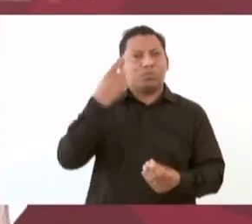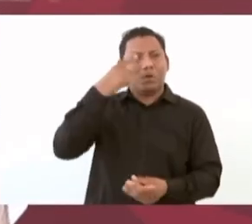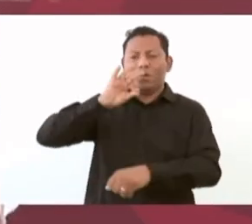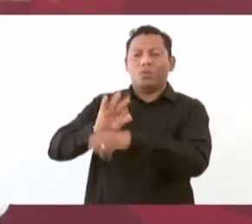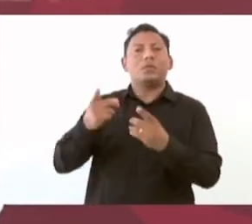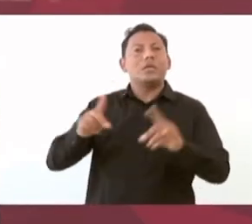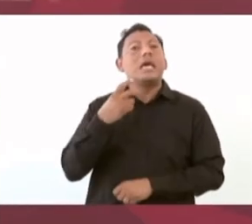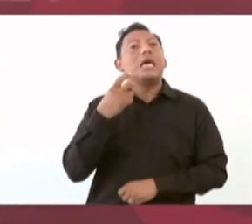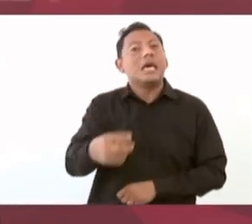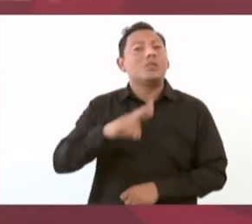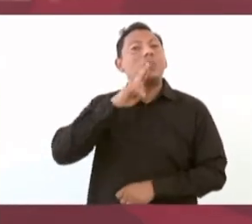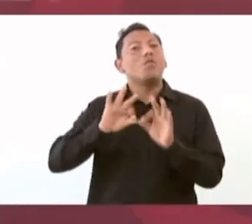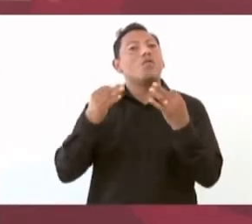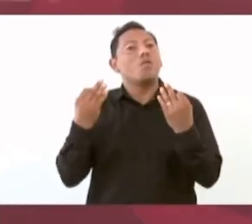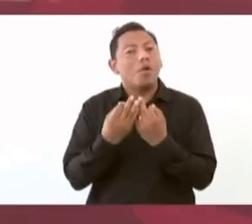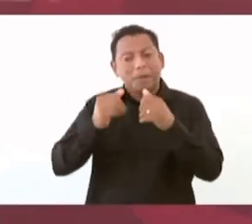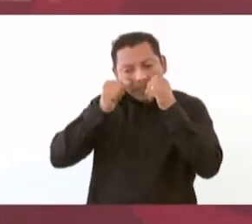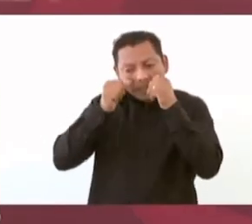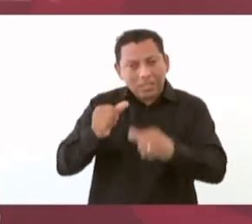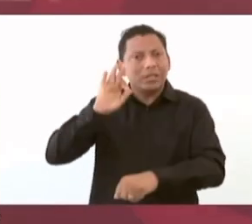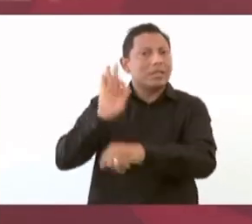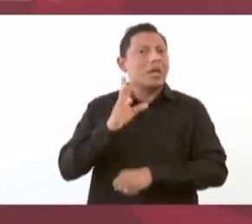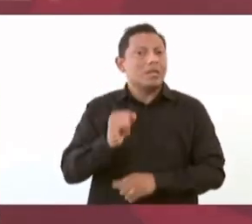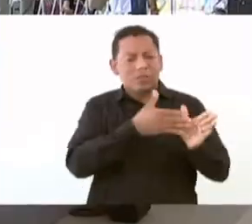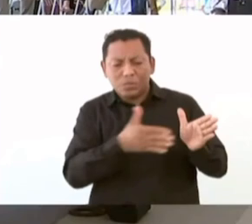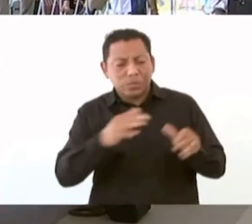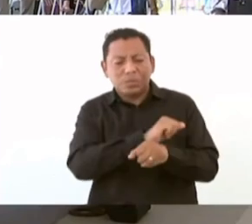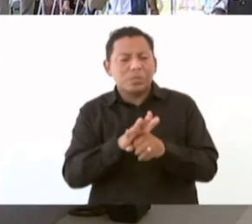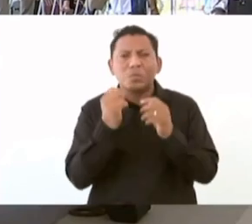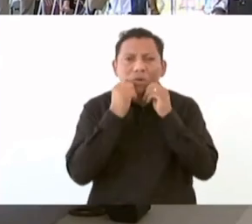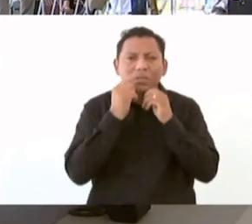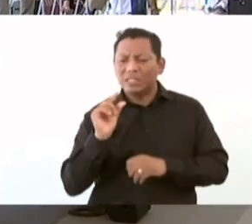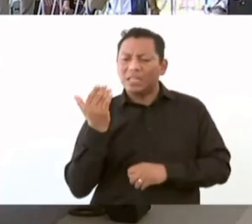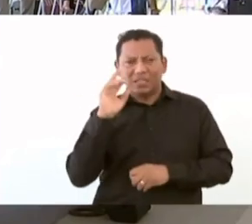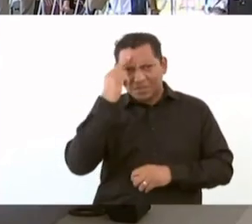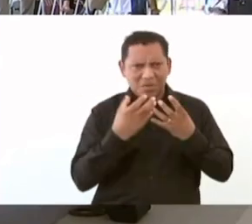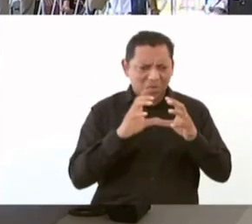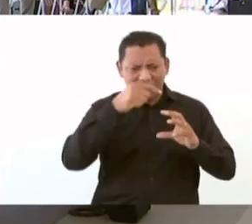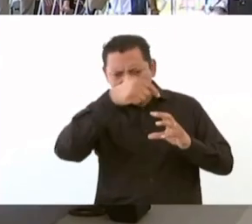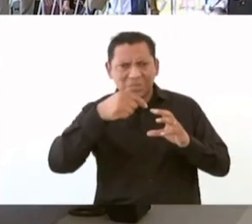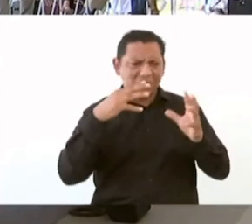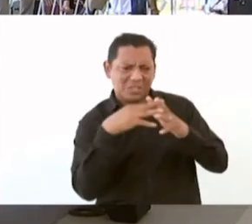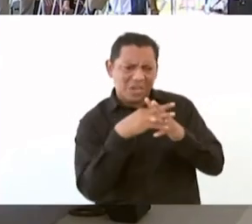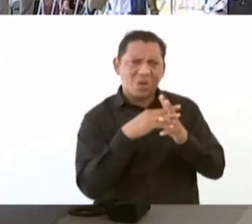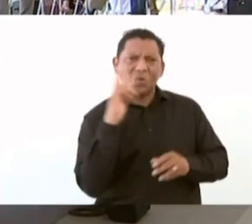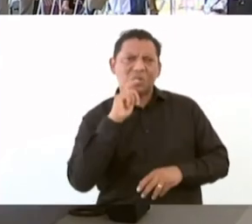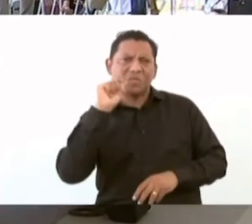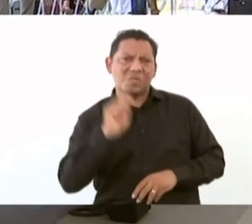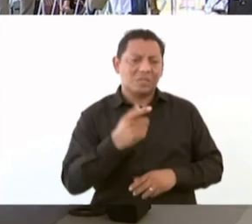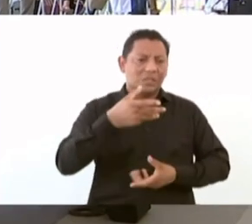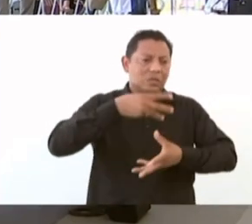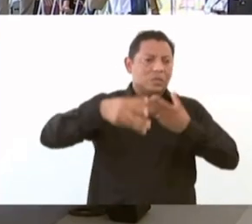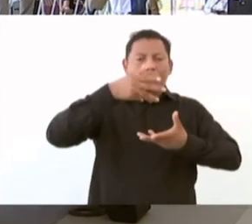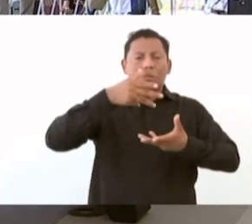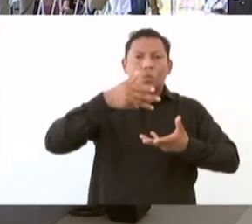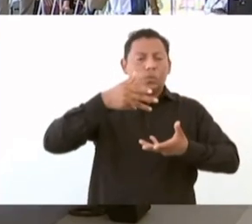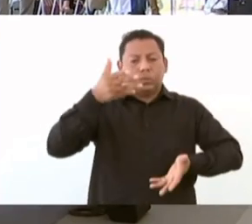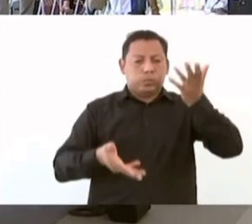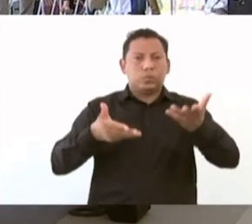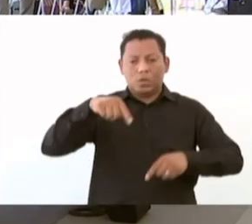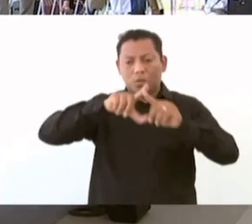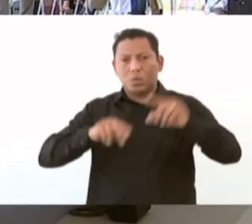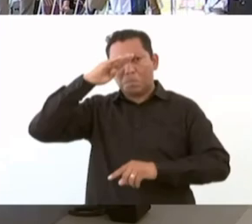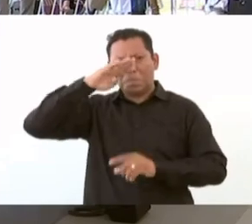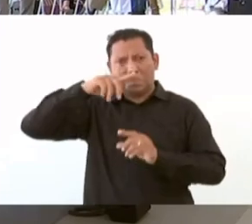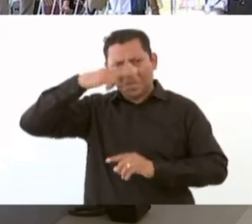para el desarrollo. Esa es la fórmula que estamos aplicando. Y así, a pesar de la pandemia y ahora de la guerra de Rusia con Ucrania y del descontrol que hay en la economía mundial, México va